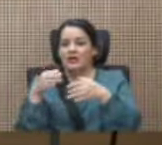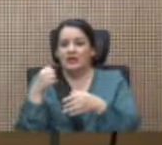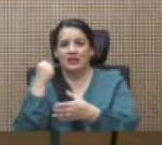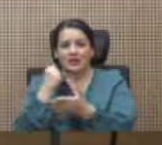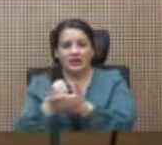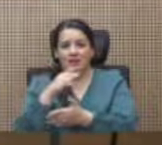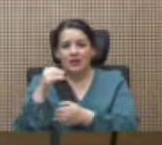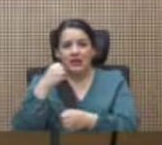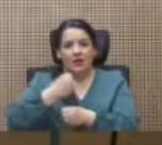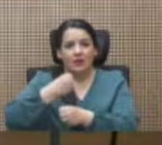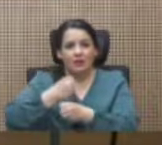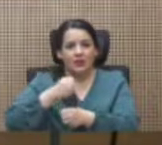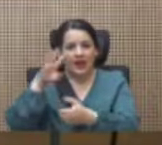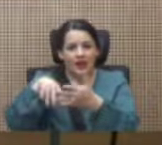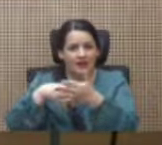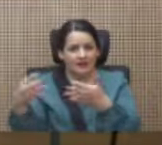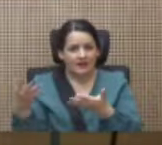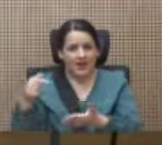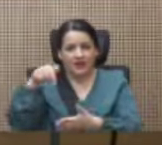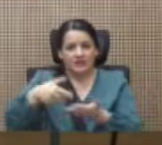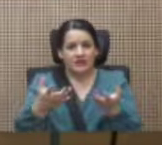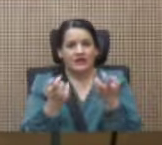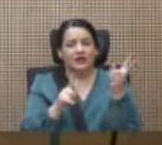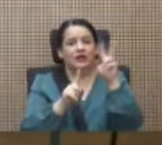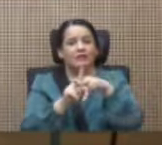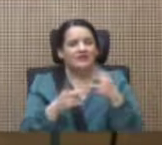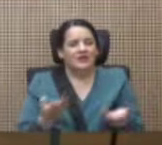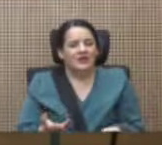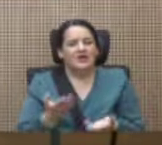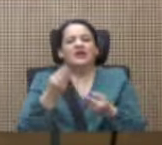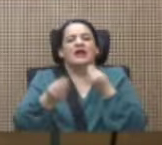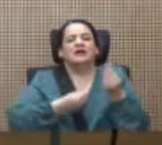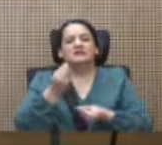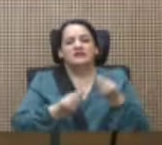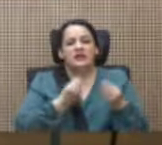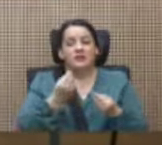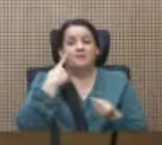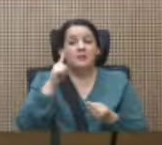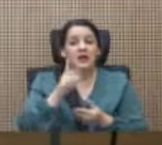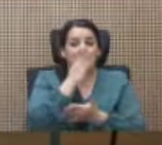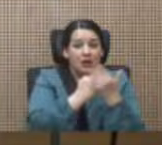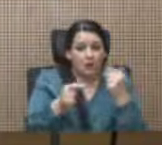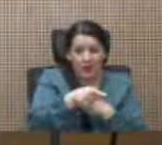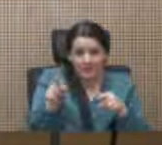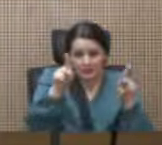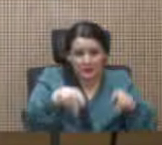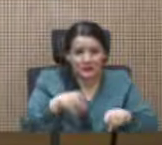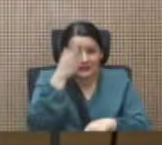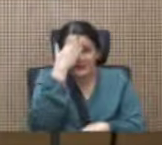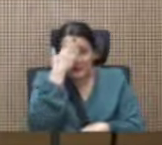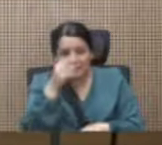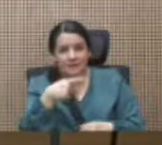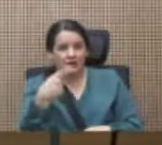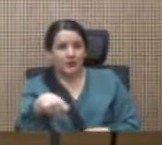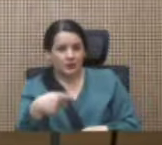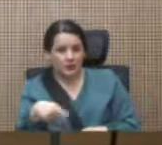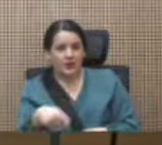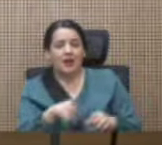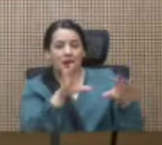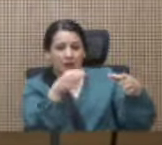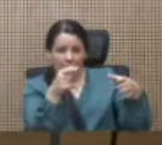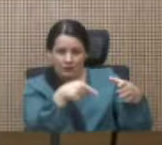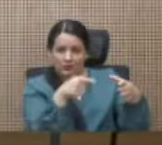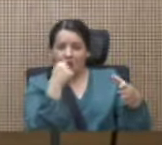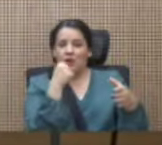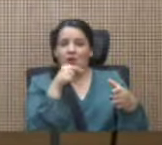simplemente lo que hace es quebrar brazos para que algunos que saben de lo peligroso que es el proyecto de crimen organizado no